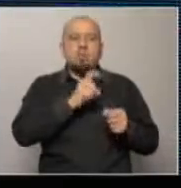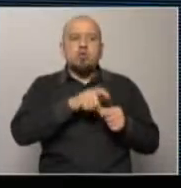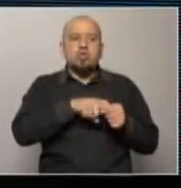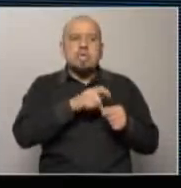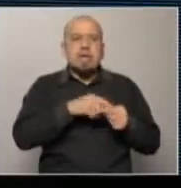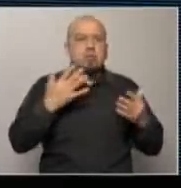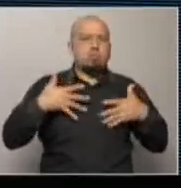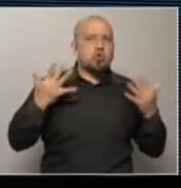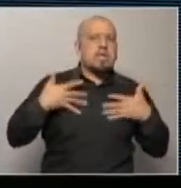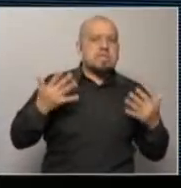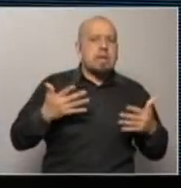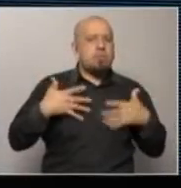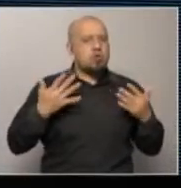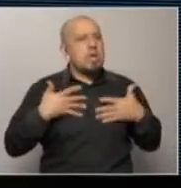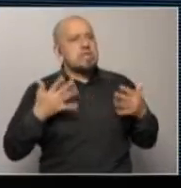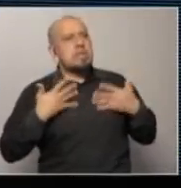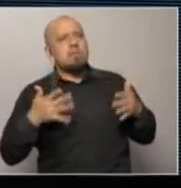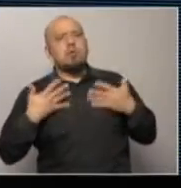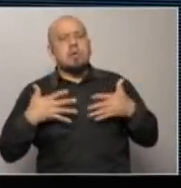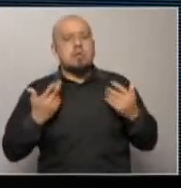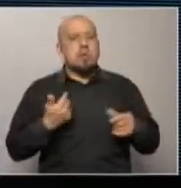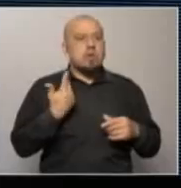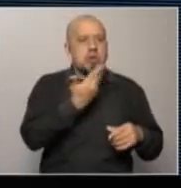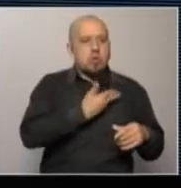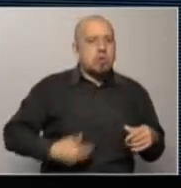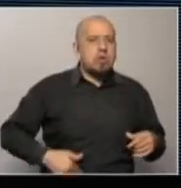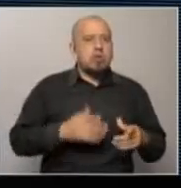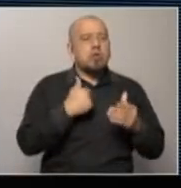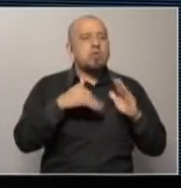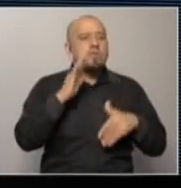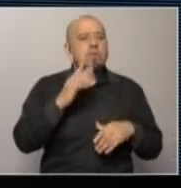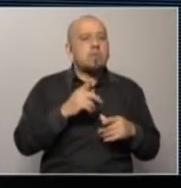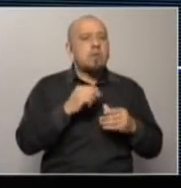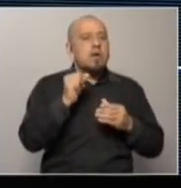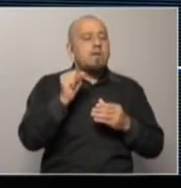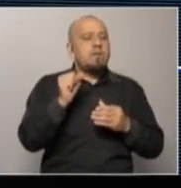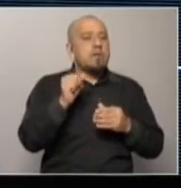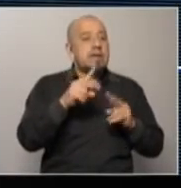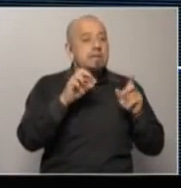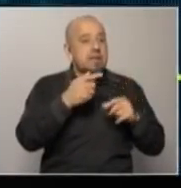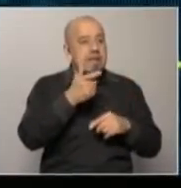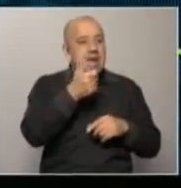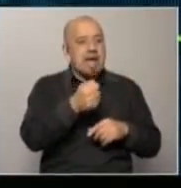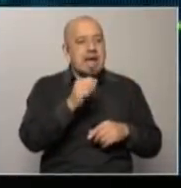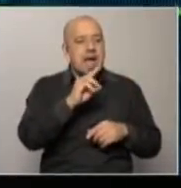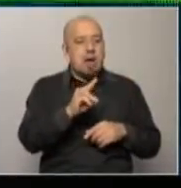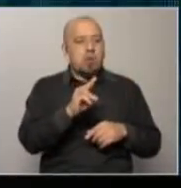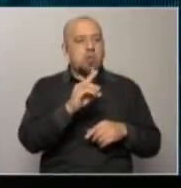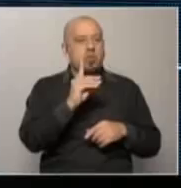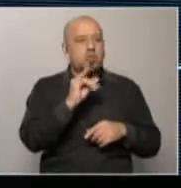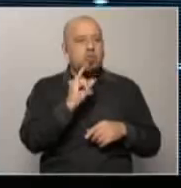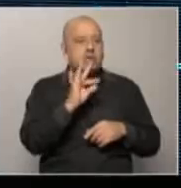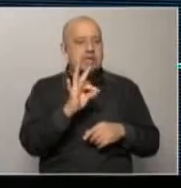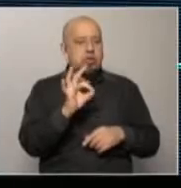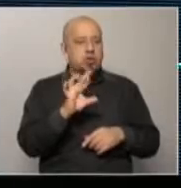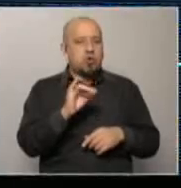quejándose y desde el gobierno con la aparición de las famosas auditorías las auditorías que